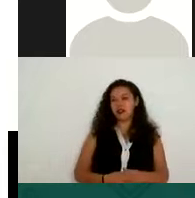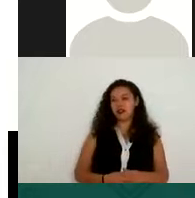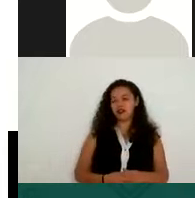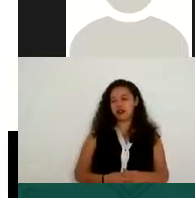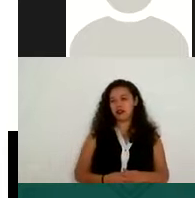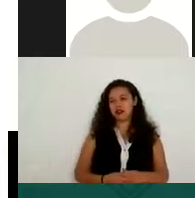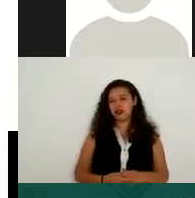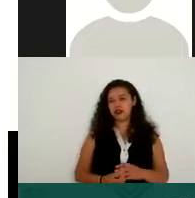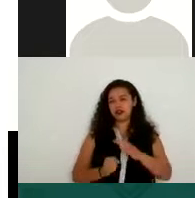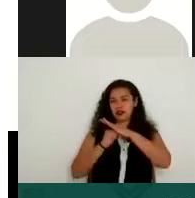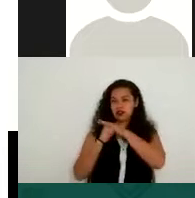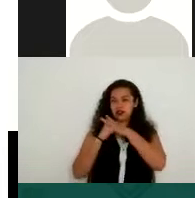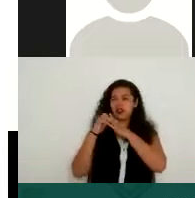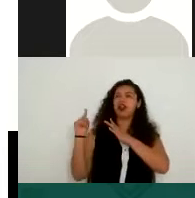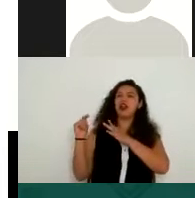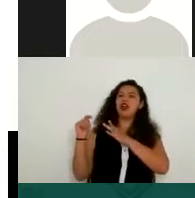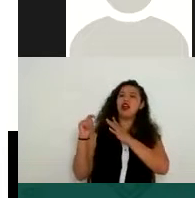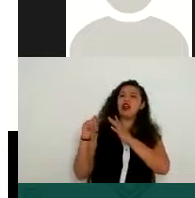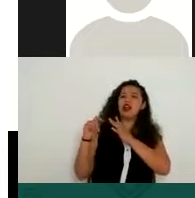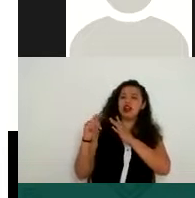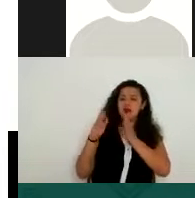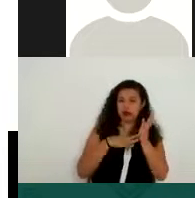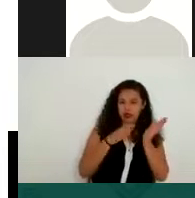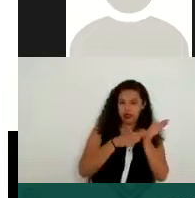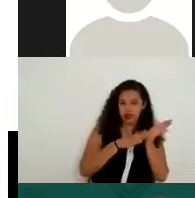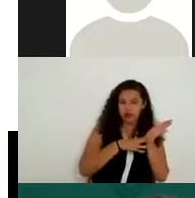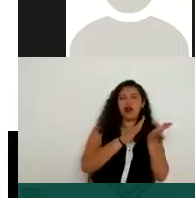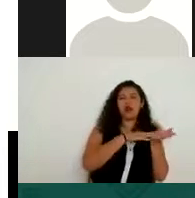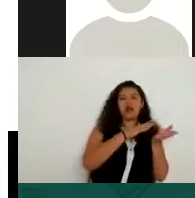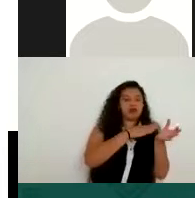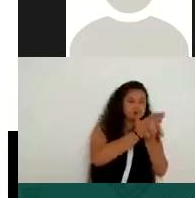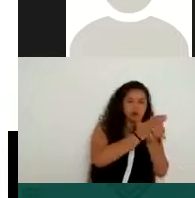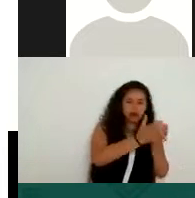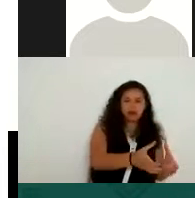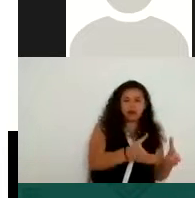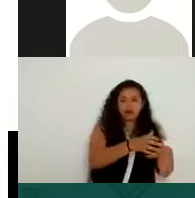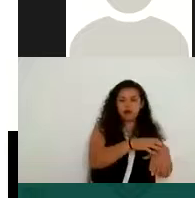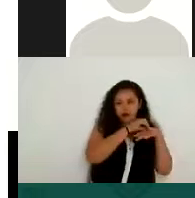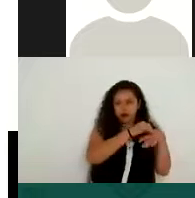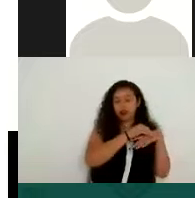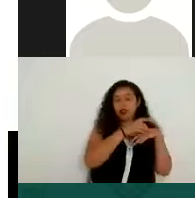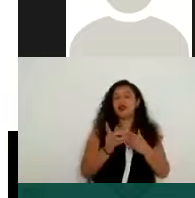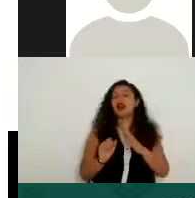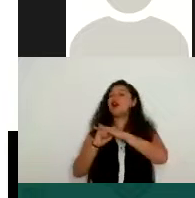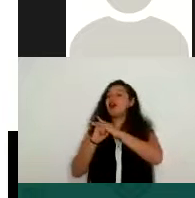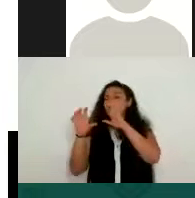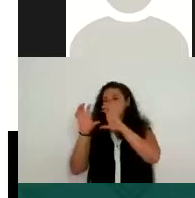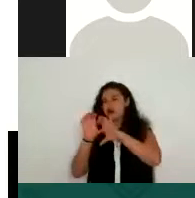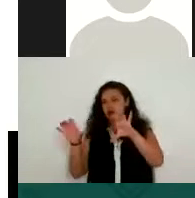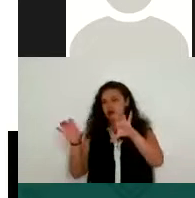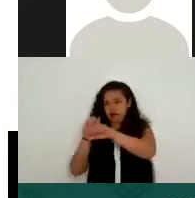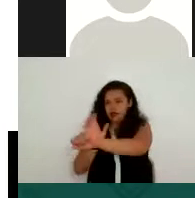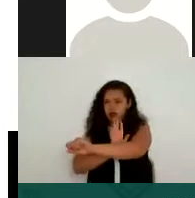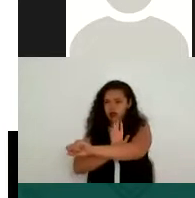aquello que tengamos en papel en archivos en expedientes en cartel y en soporte electrónico derivado prácticamente del